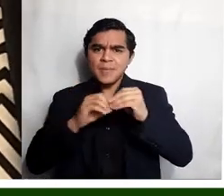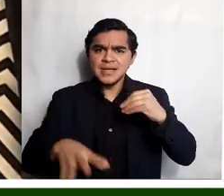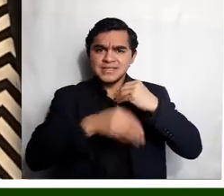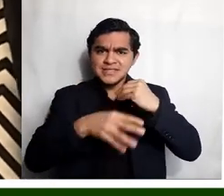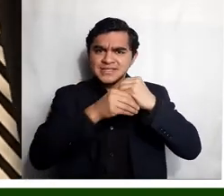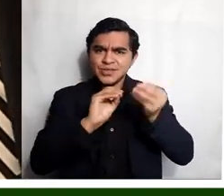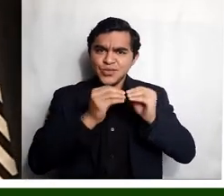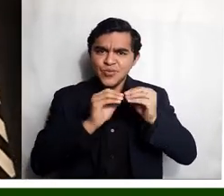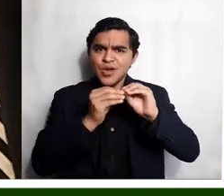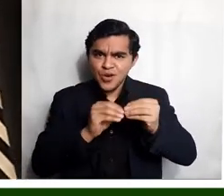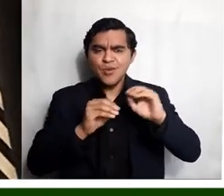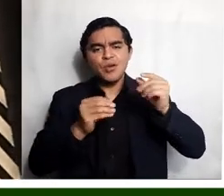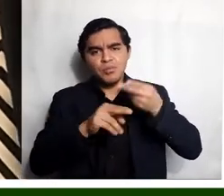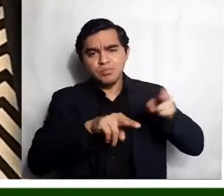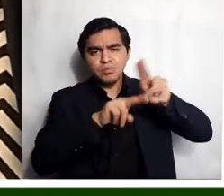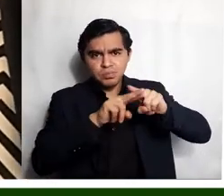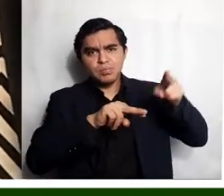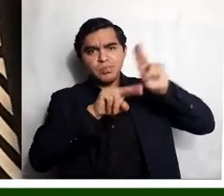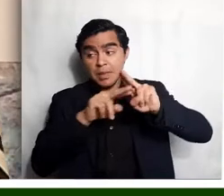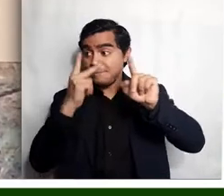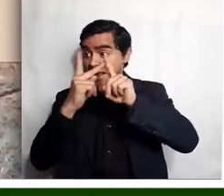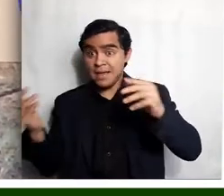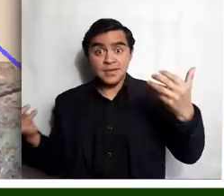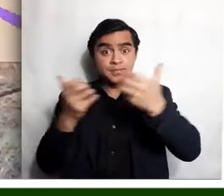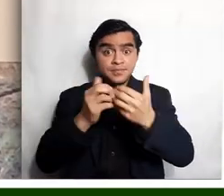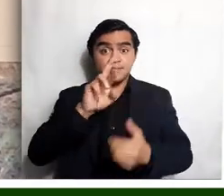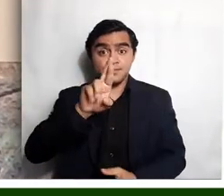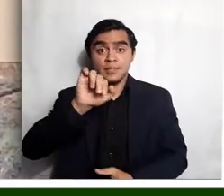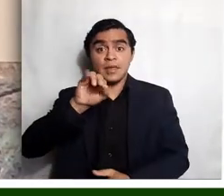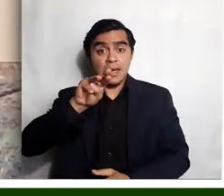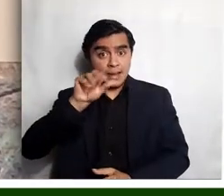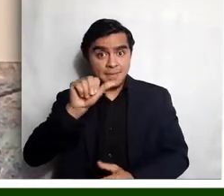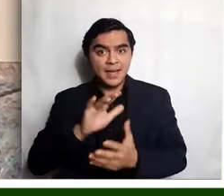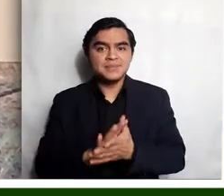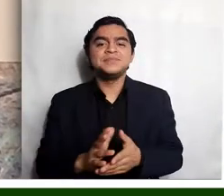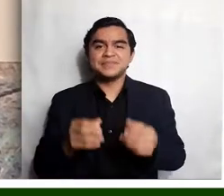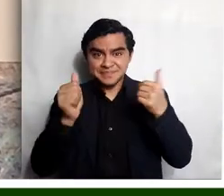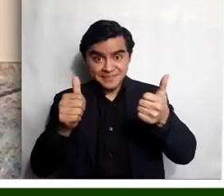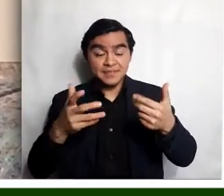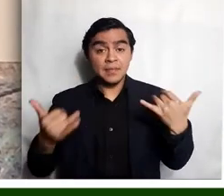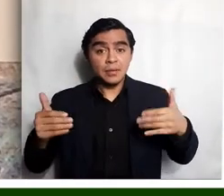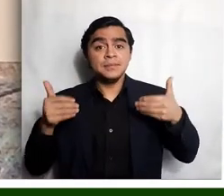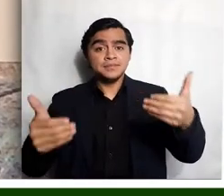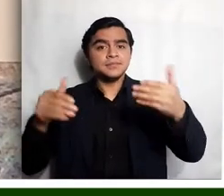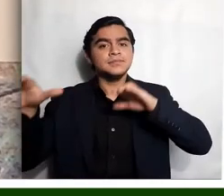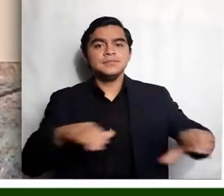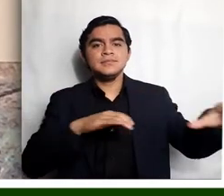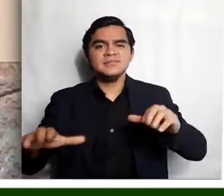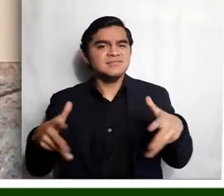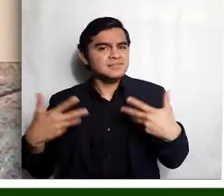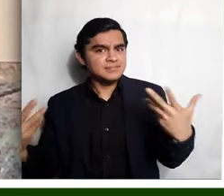números y sumando palabras. Bien. Bueno, chicos, la siguiente actividad tiene que ver con